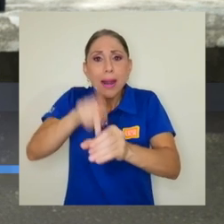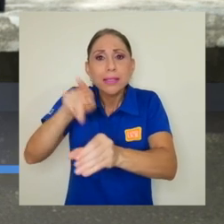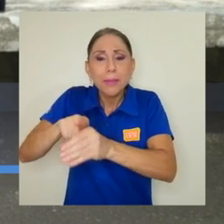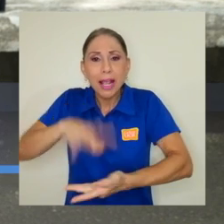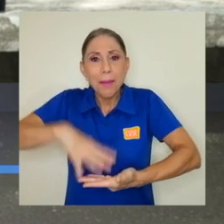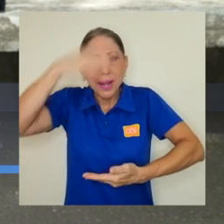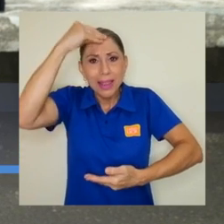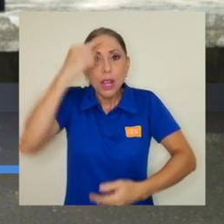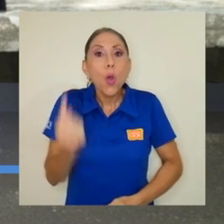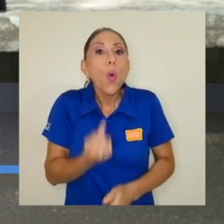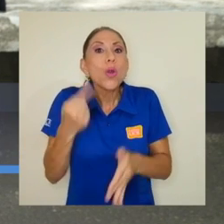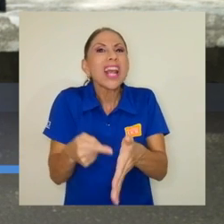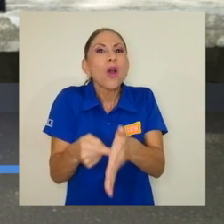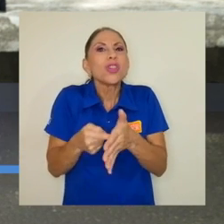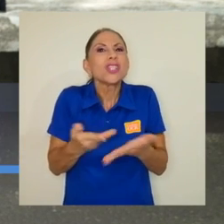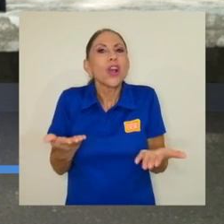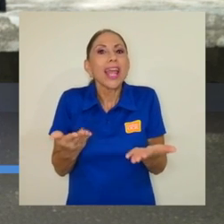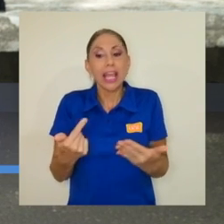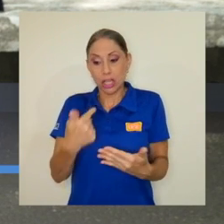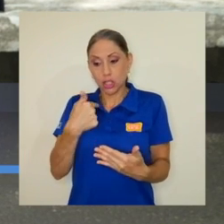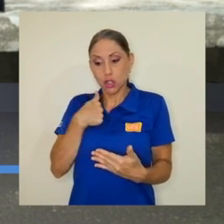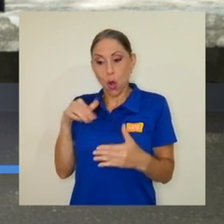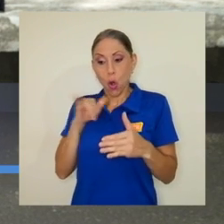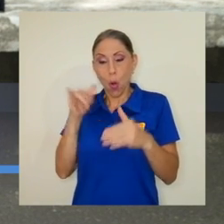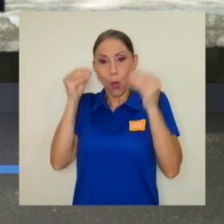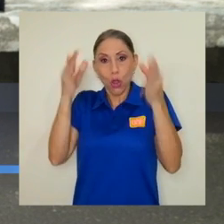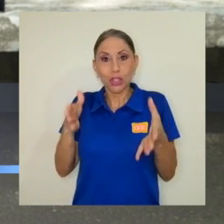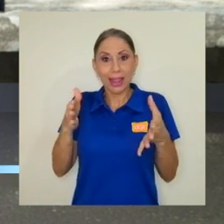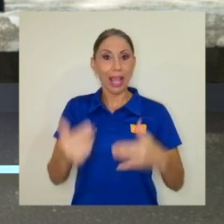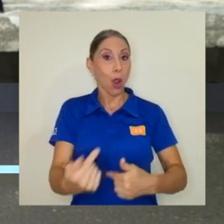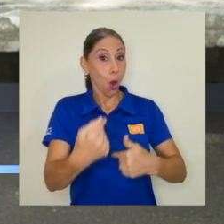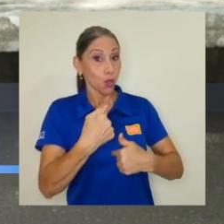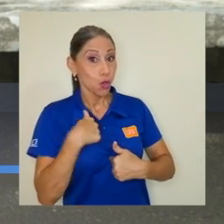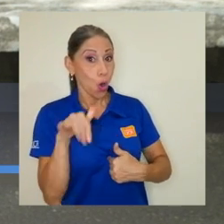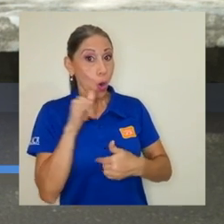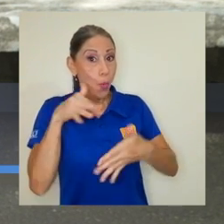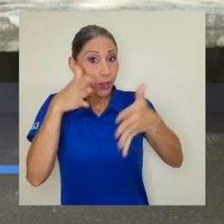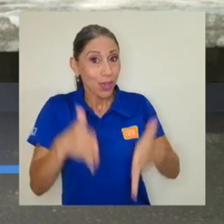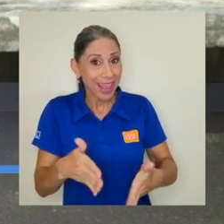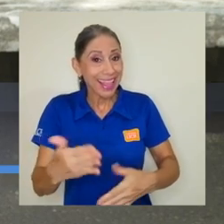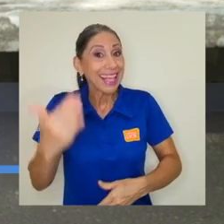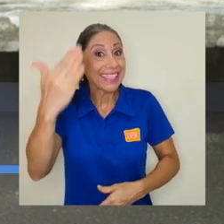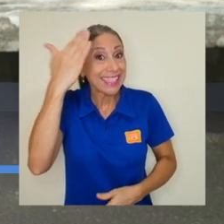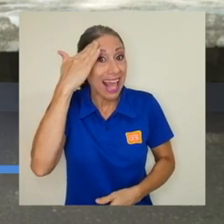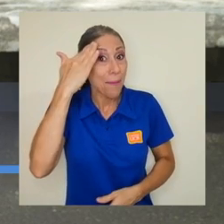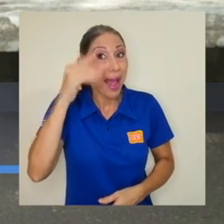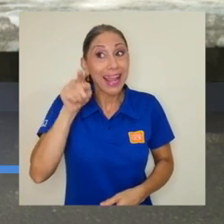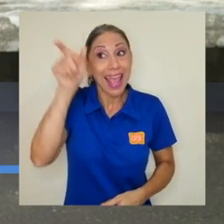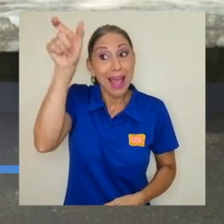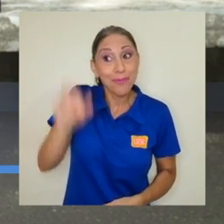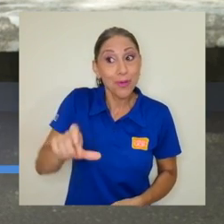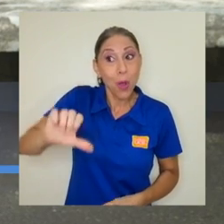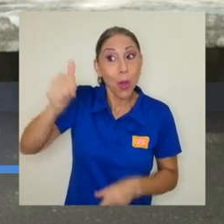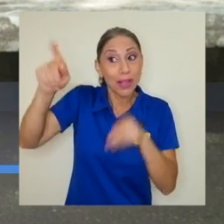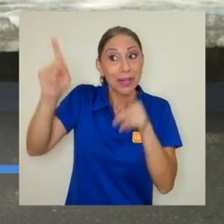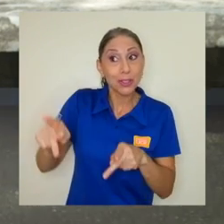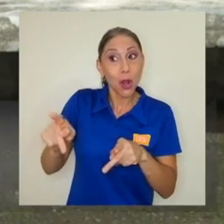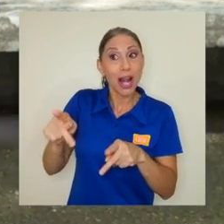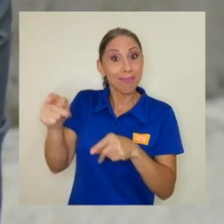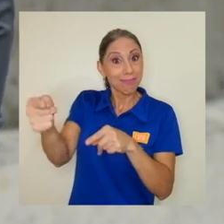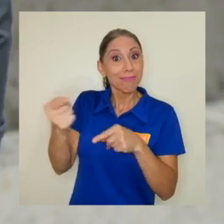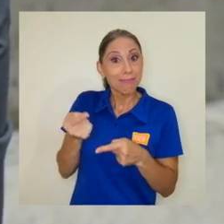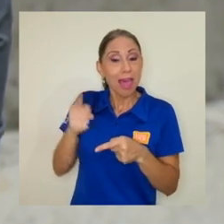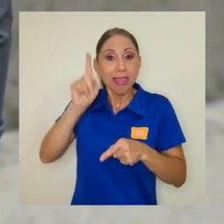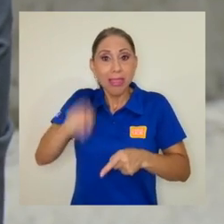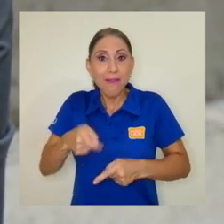aprenden, pero la única condición es que yo como docente o yo como estudiante sepa que tengo el otro, la otra persona al frente